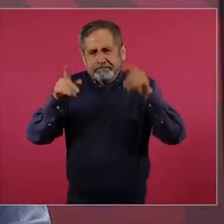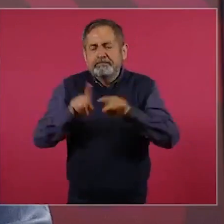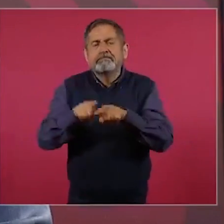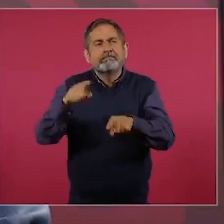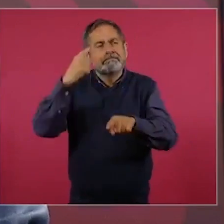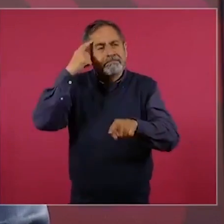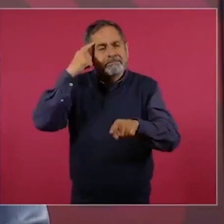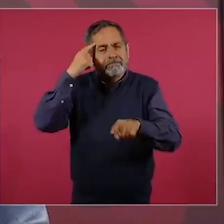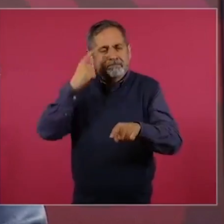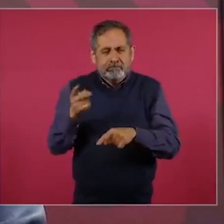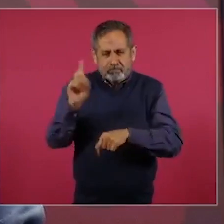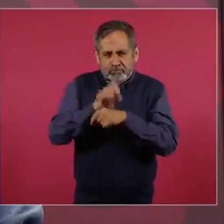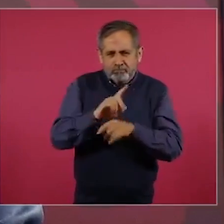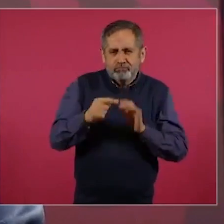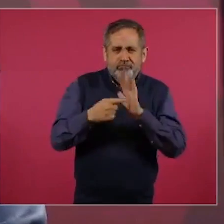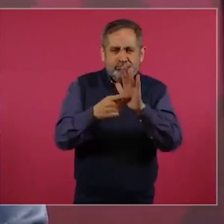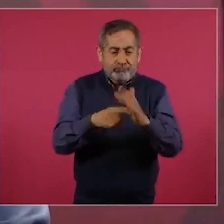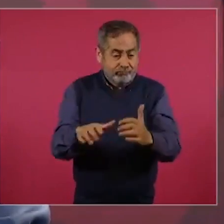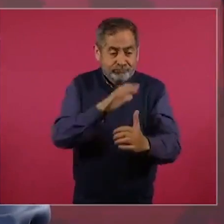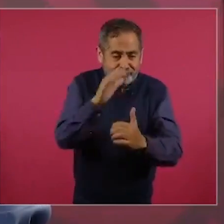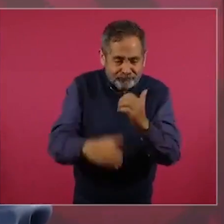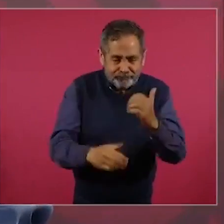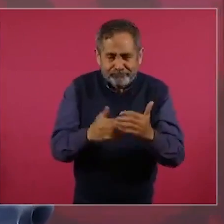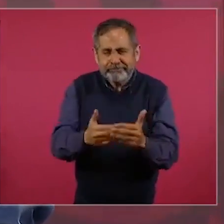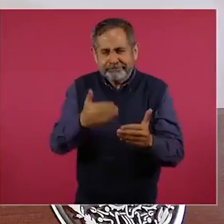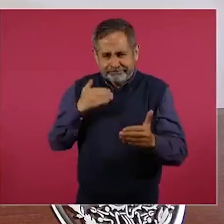un día voy a hablar de eso antes de irme.